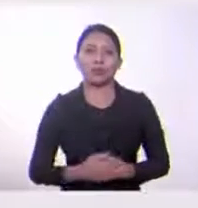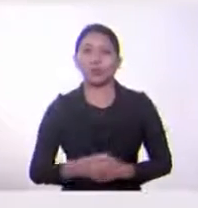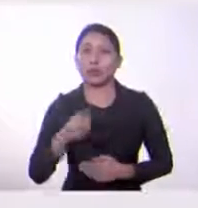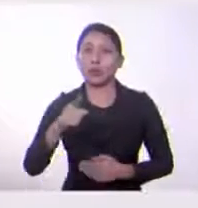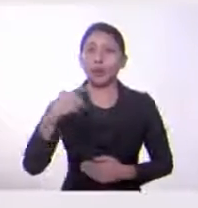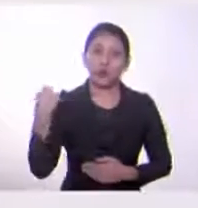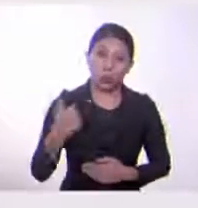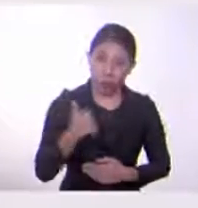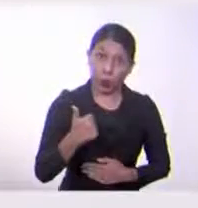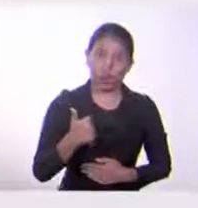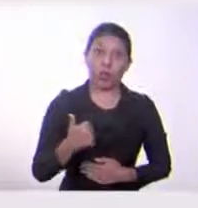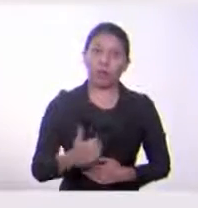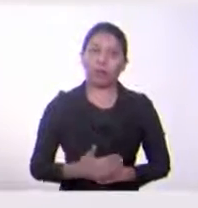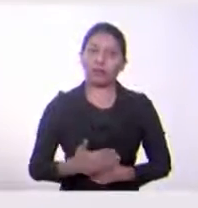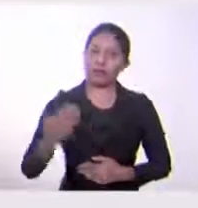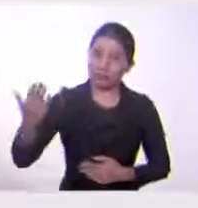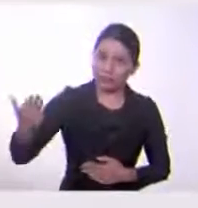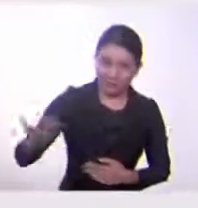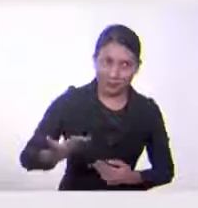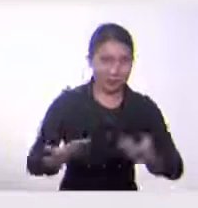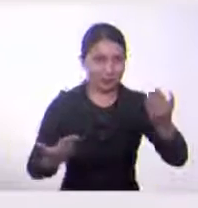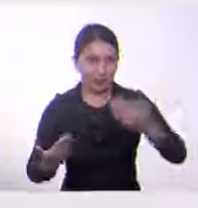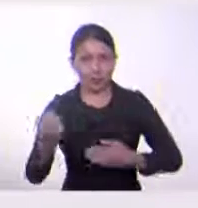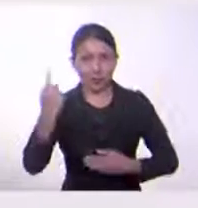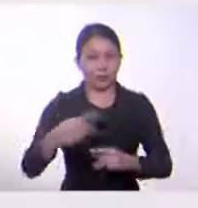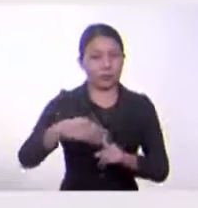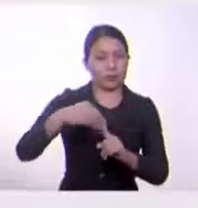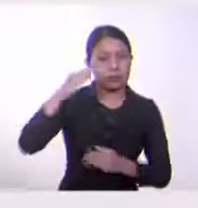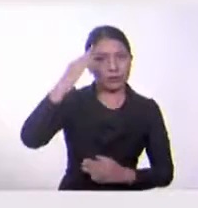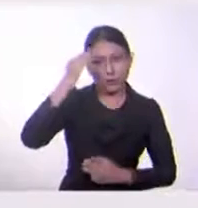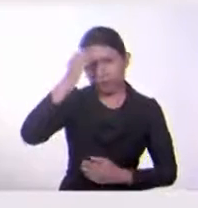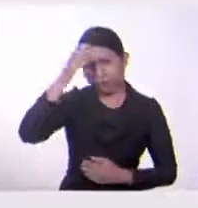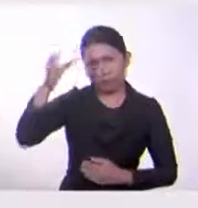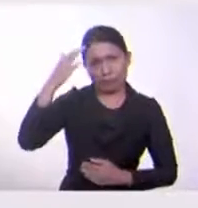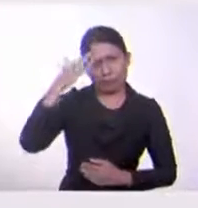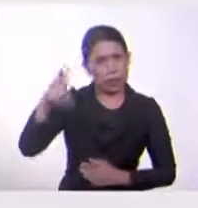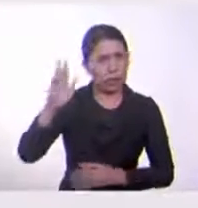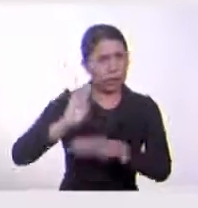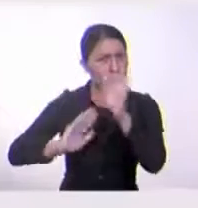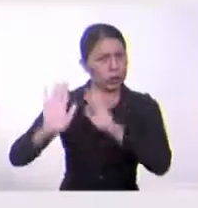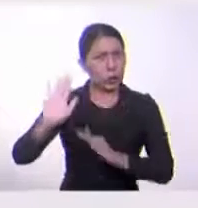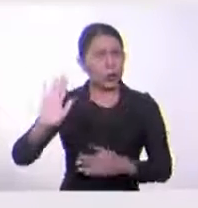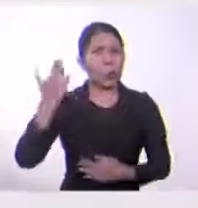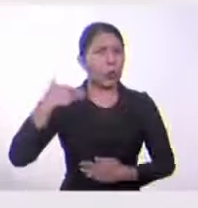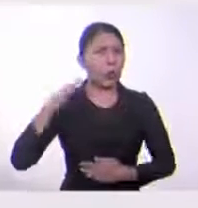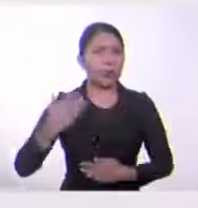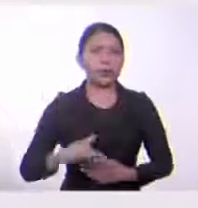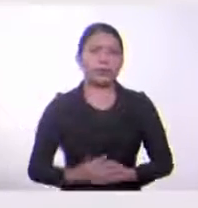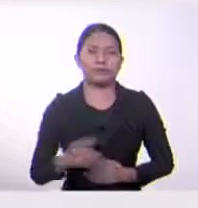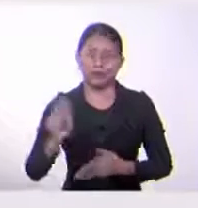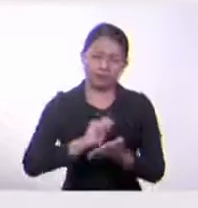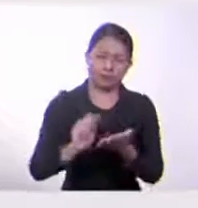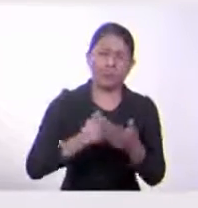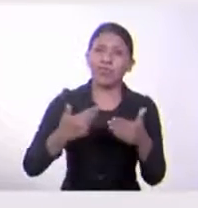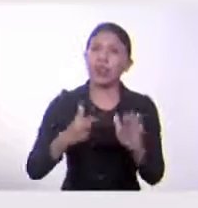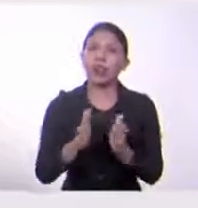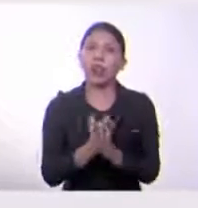es lo rico de tener invitados. Bueno, el doctor Adolfo Bonilla es un historiador de renombre. Ha escrito varios